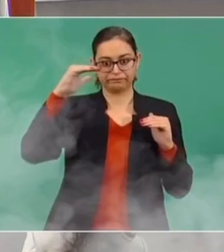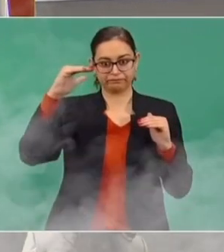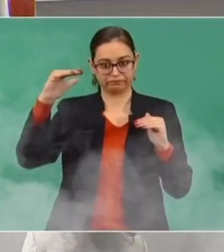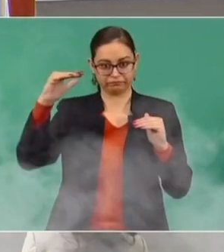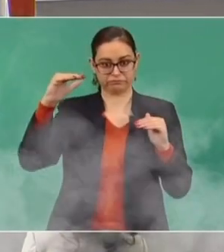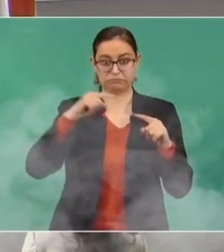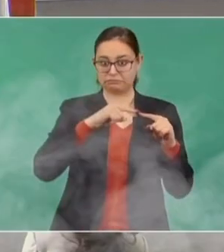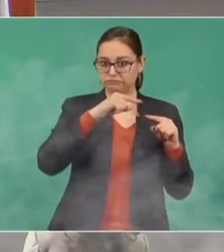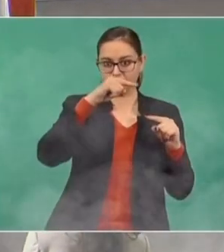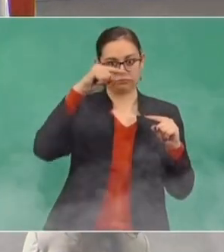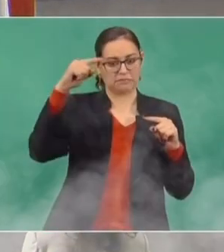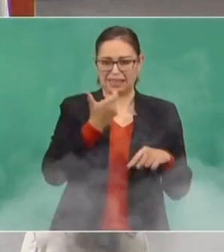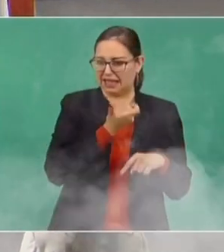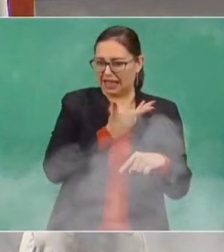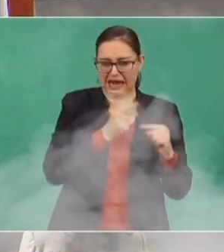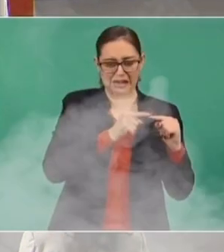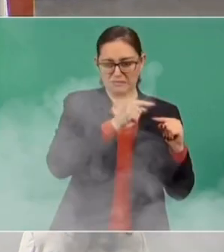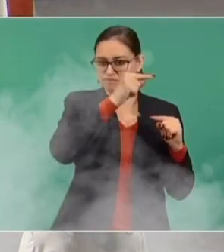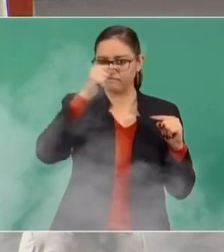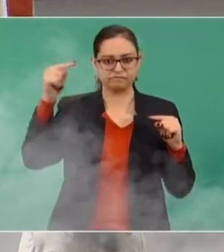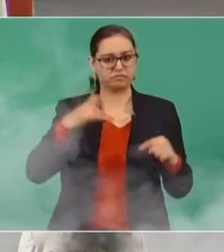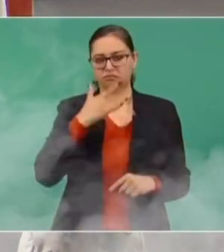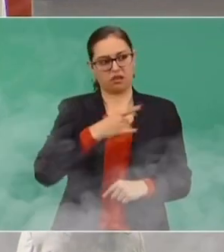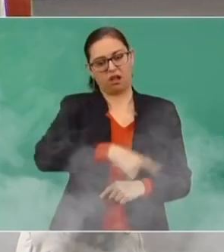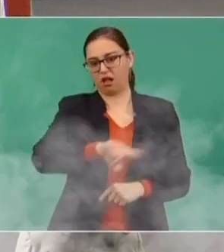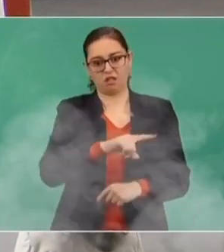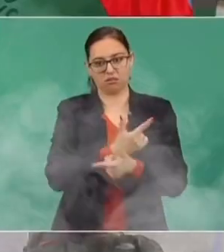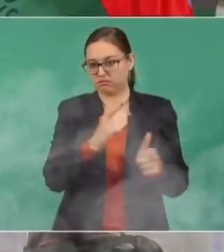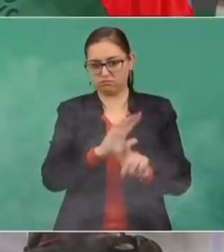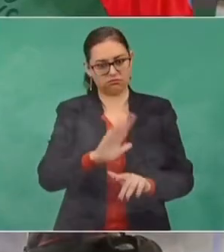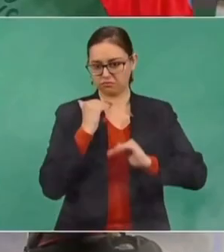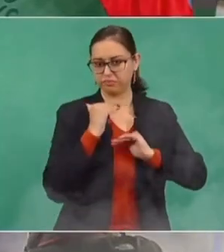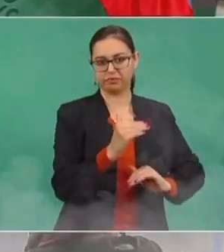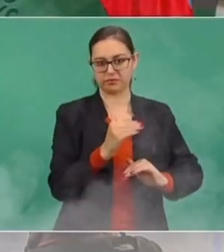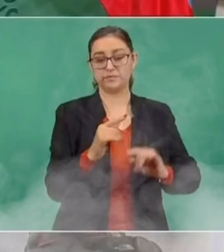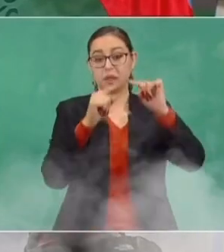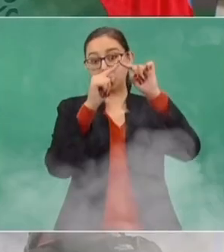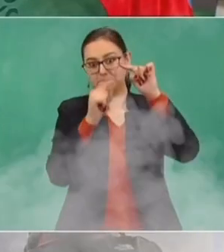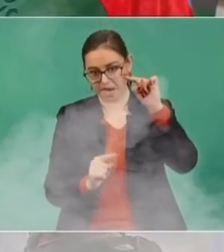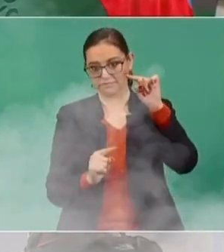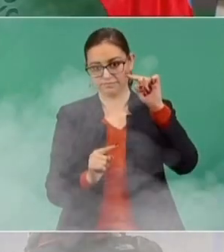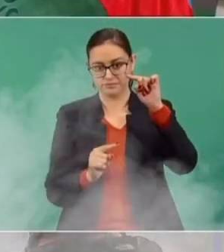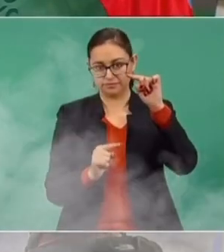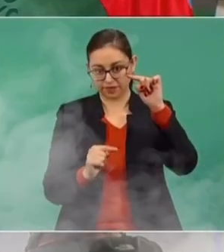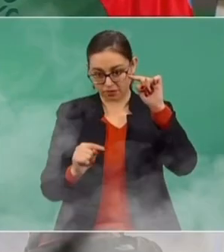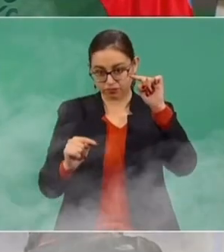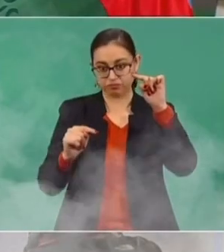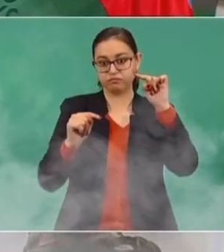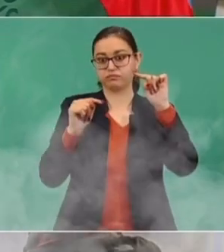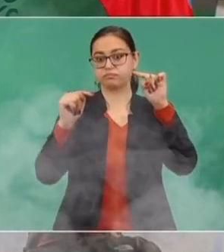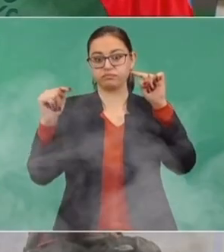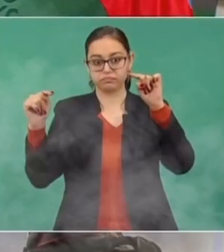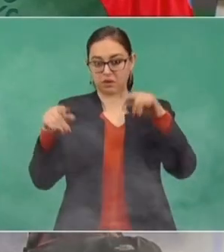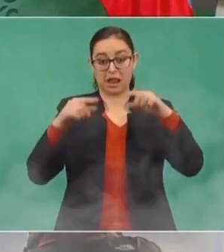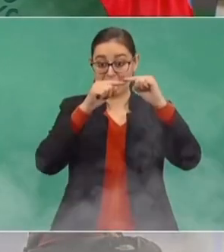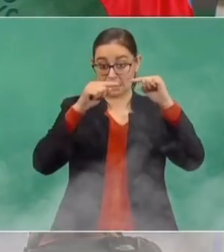Aquí se toma la decisión del precio máximo y baja y no hemos aumentado